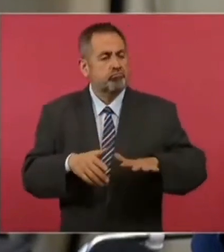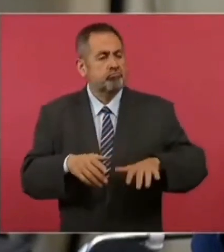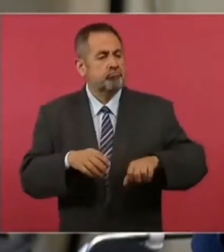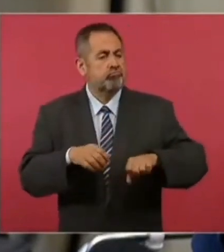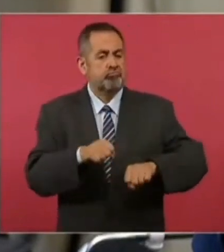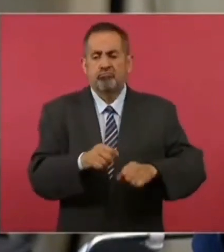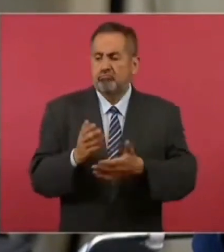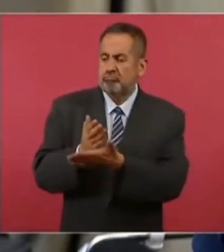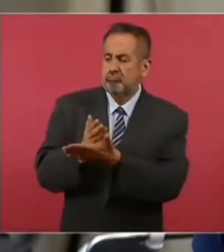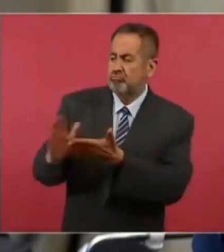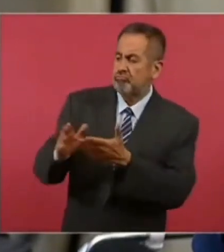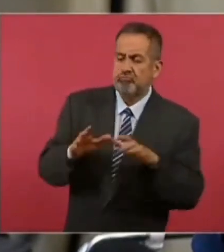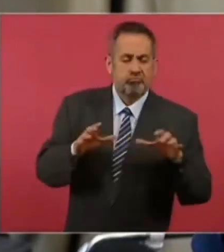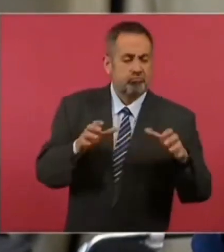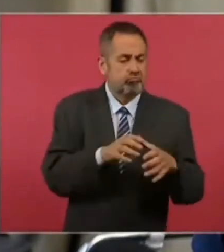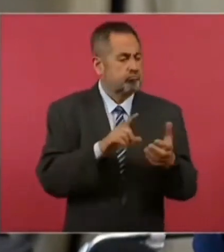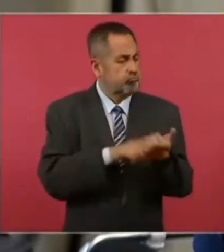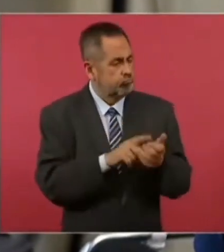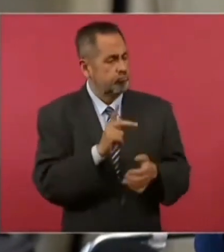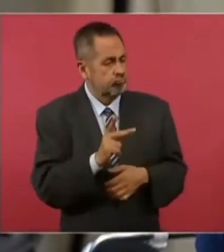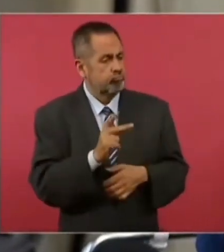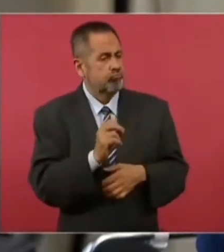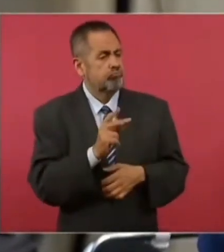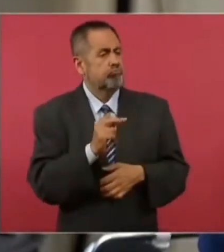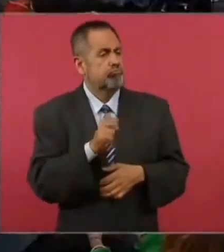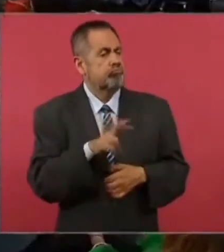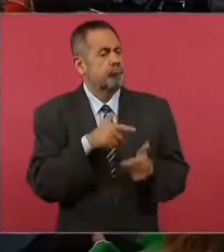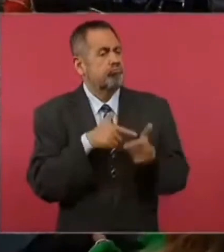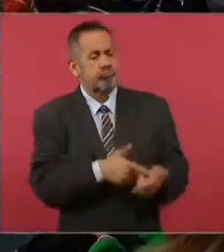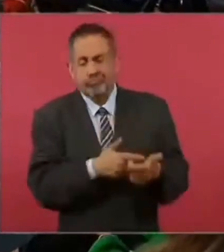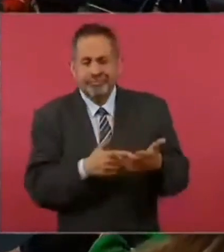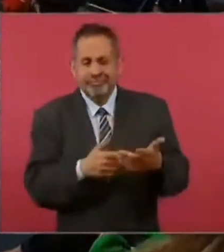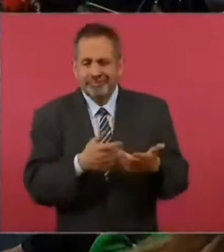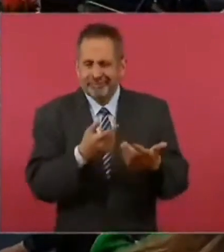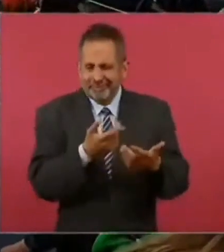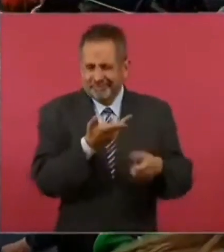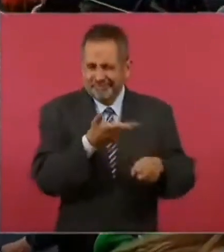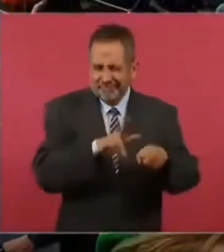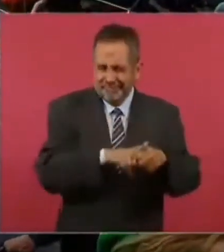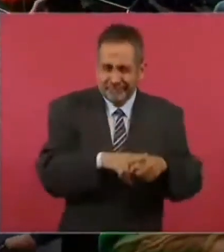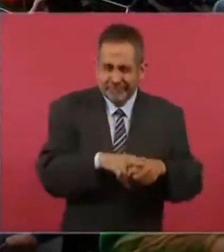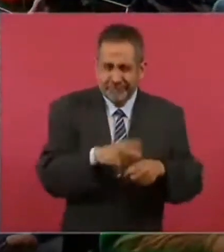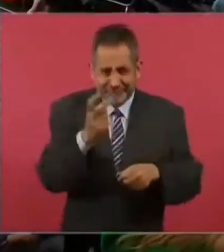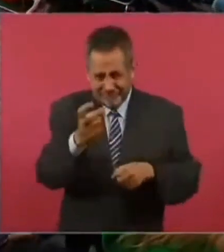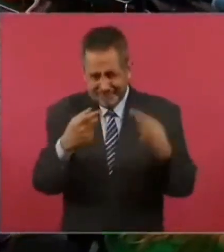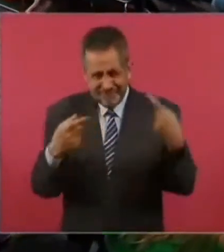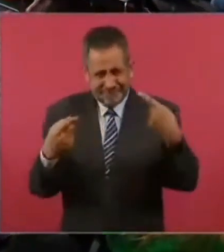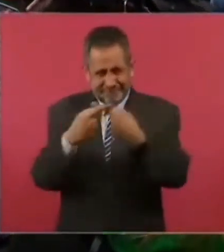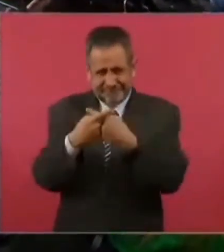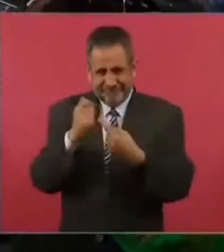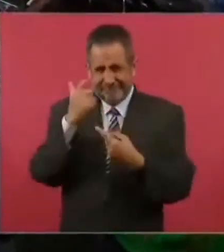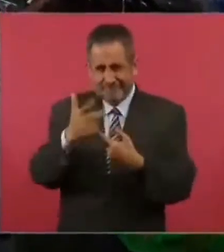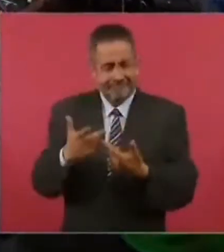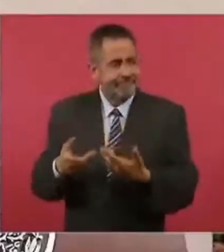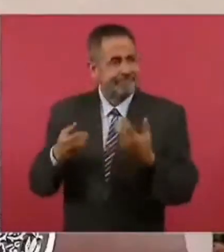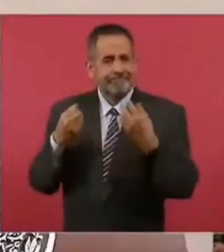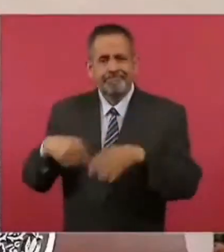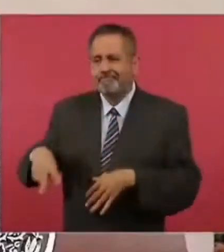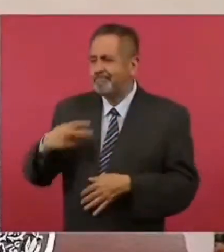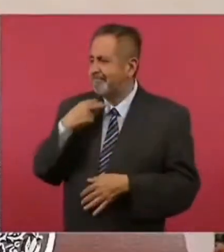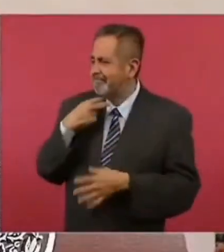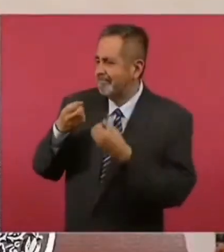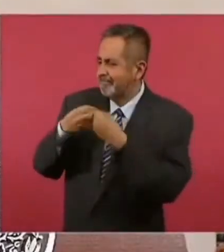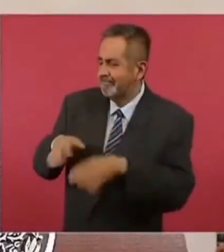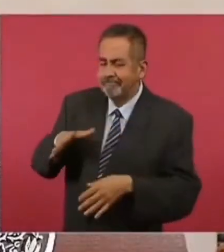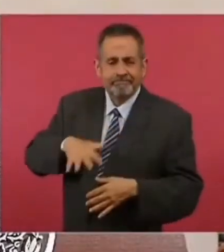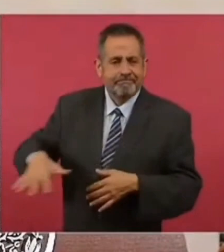como el seguro popular. Esto no es un conflicto o no terminaría perjudicando